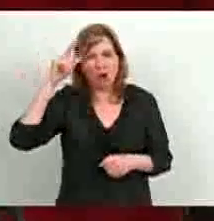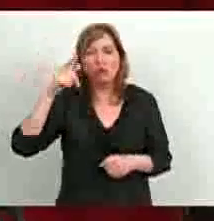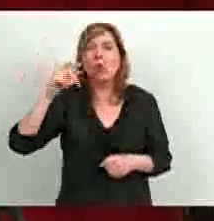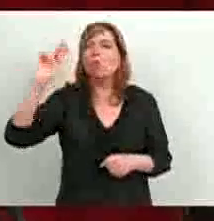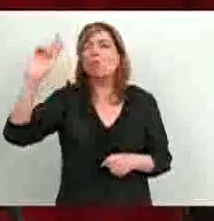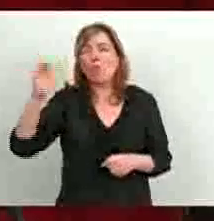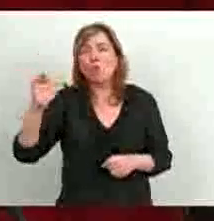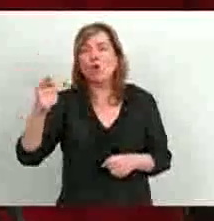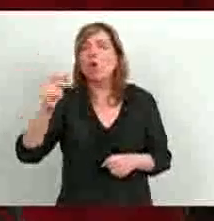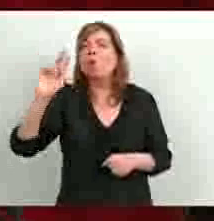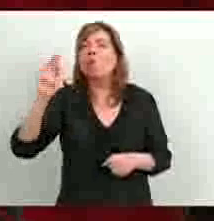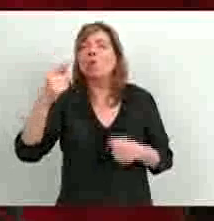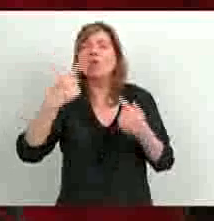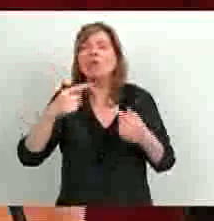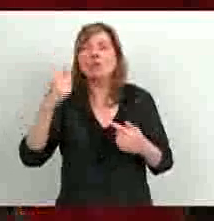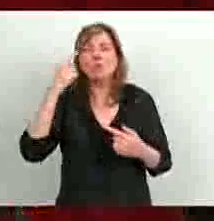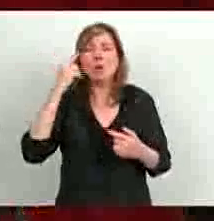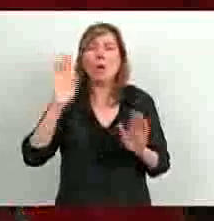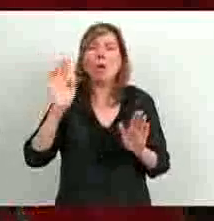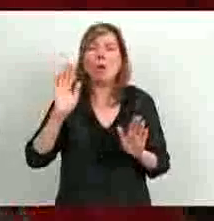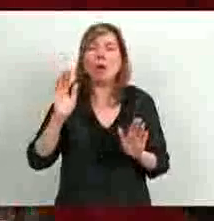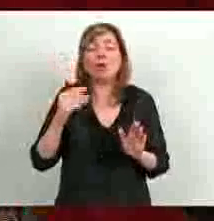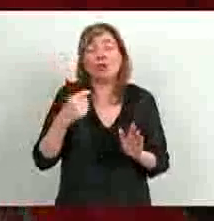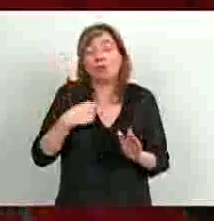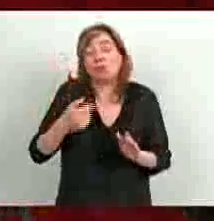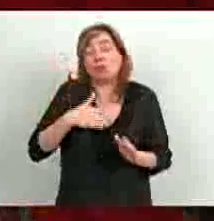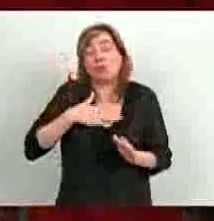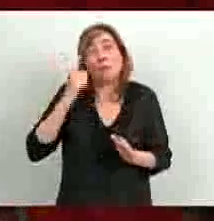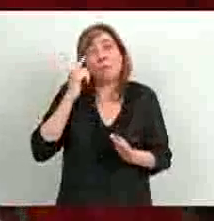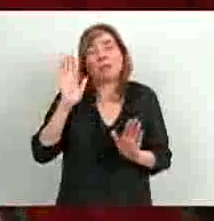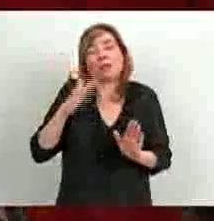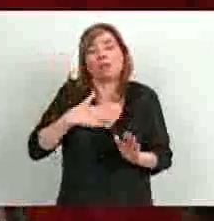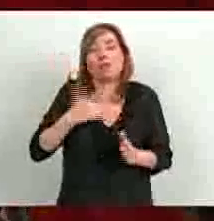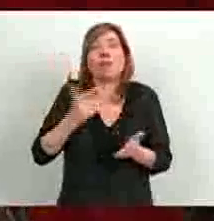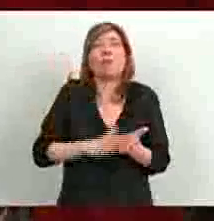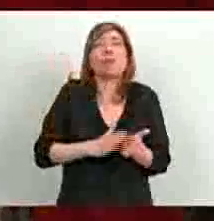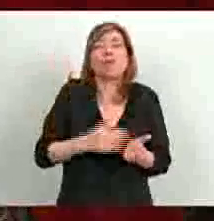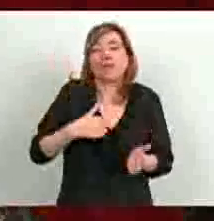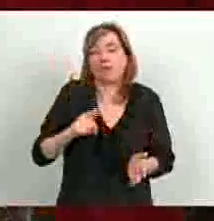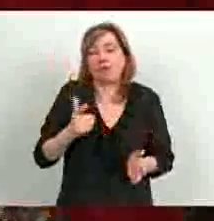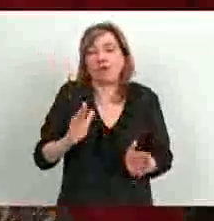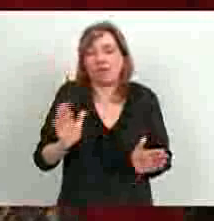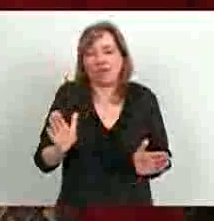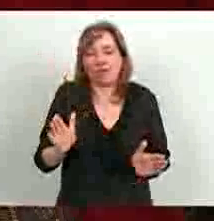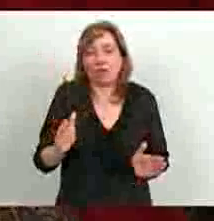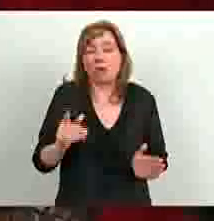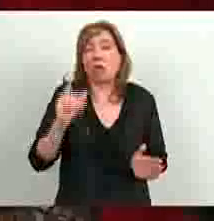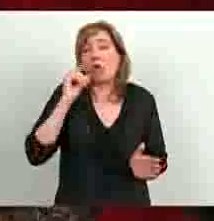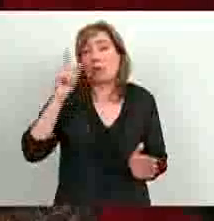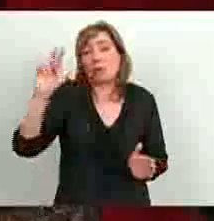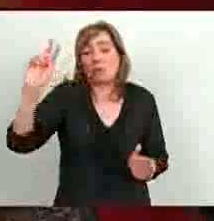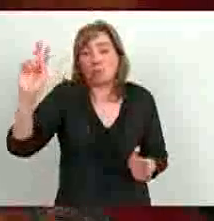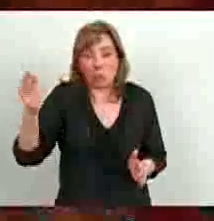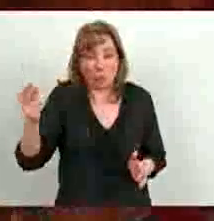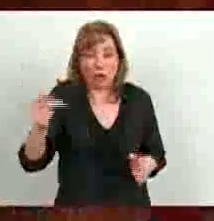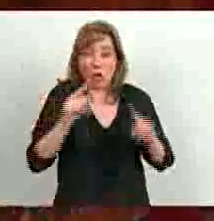claramente a qué se debió su muerte. Yo tengo mis propias teorías que, como son teorías, no las puedo comprobar, no las voy a decir. Pero este, si